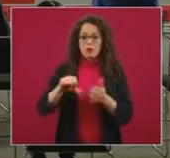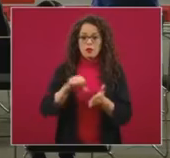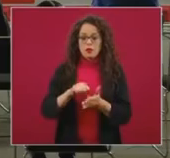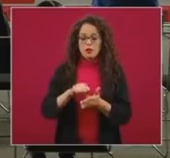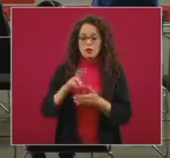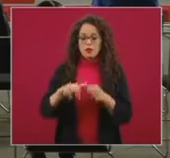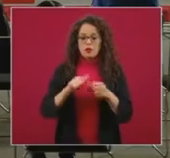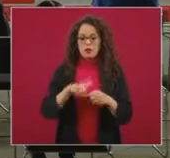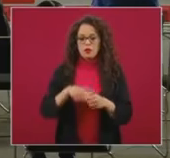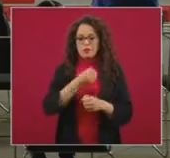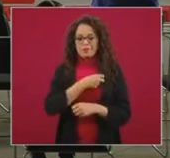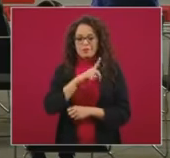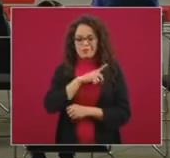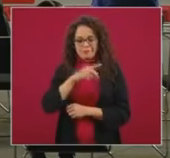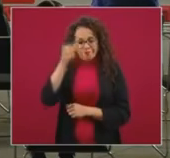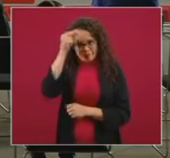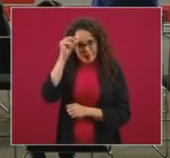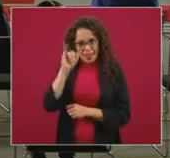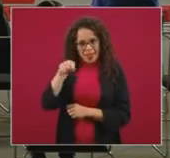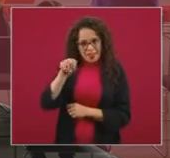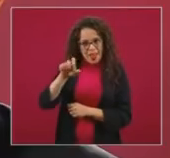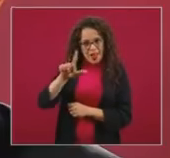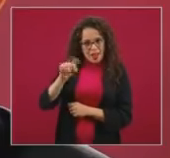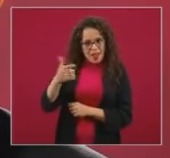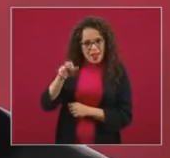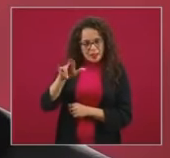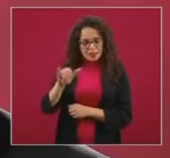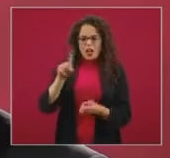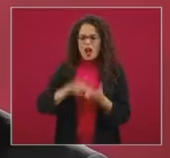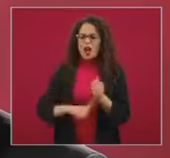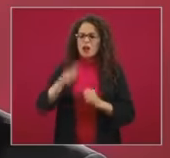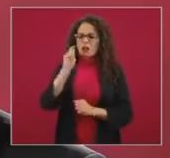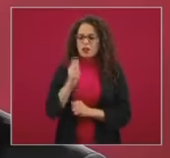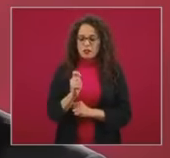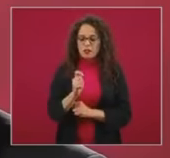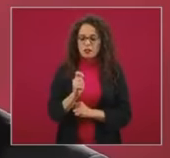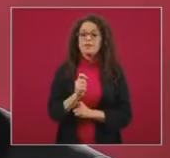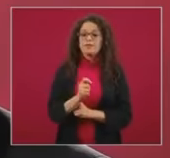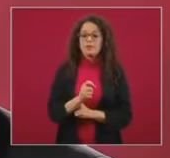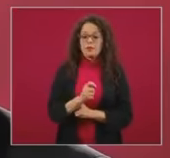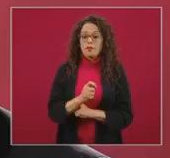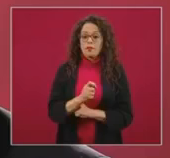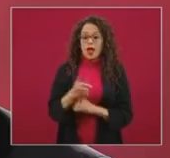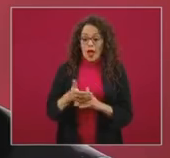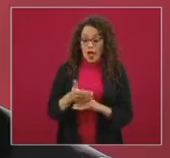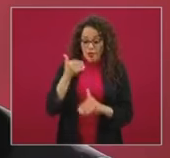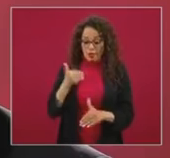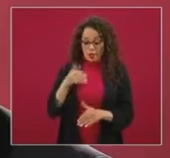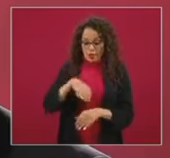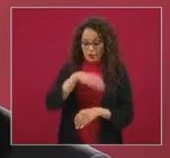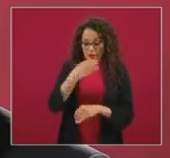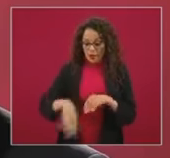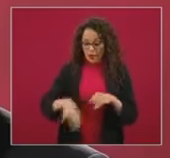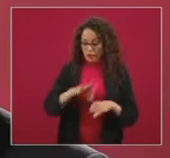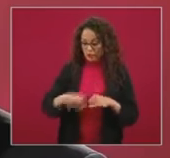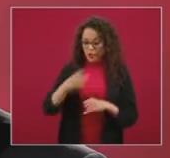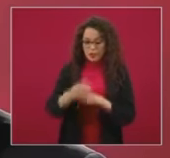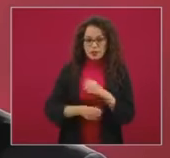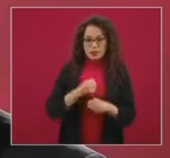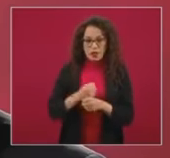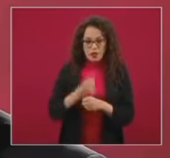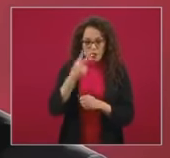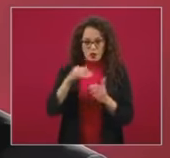en Salud, lo que aspiramos es que antes de que termine 2020 tengamos ya autorizada